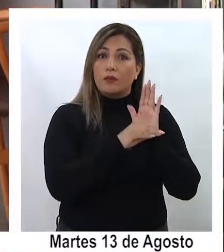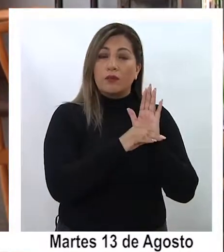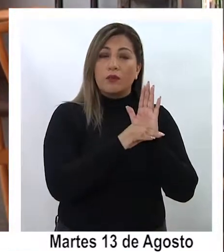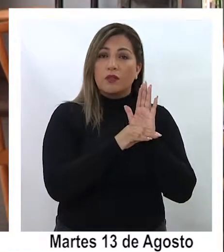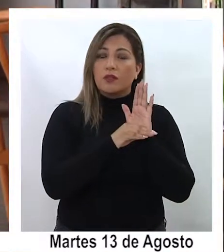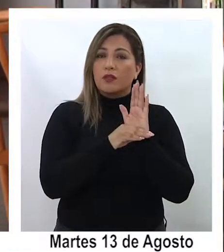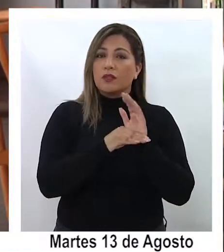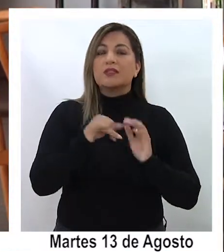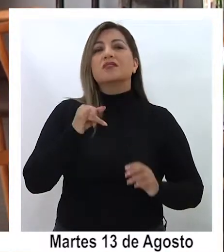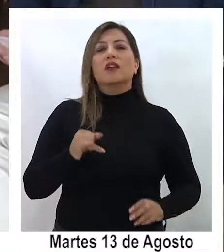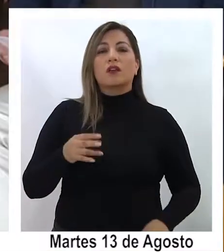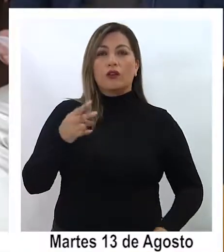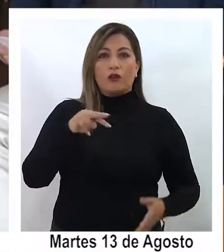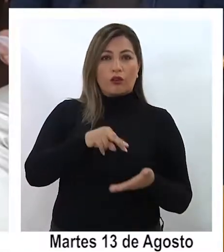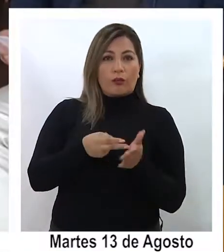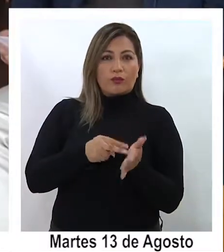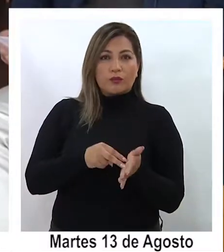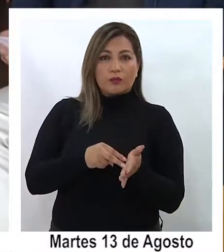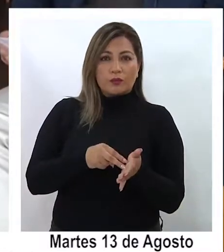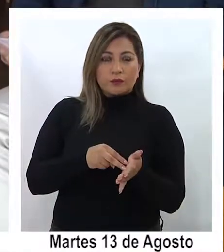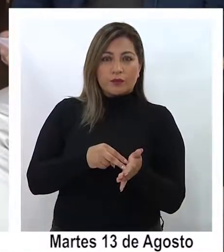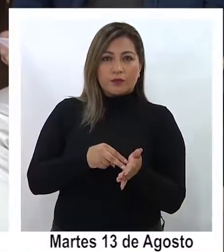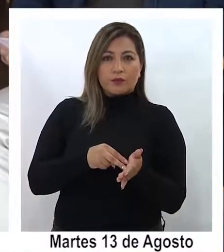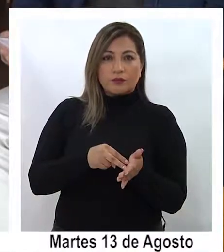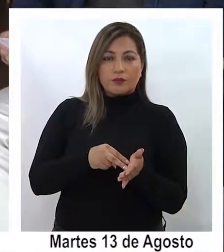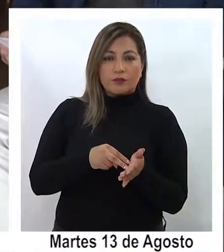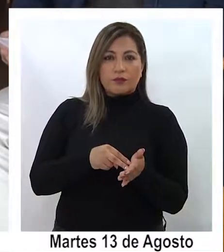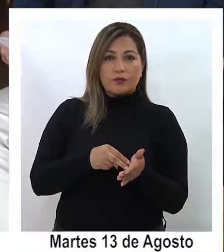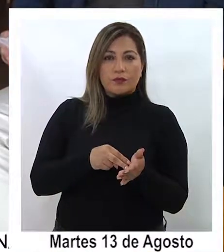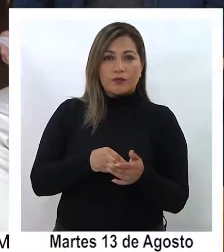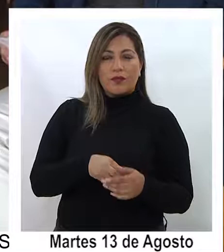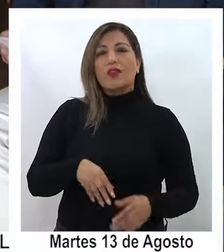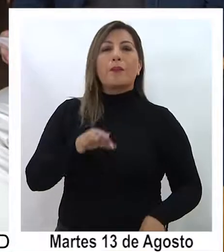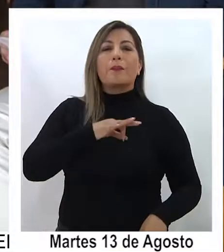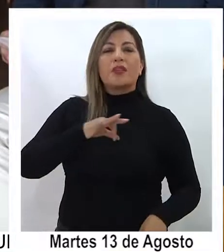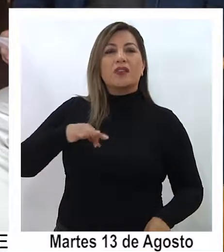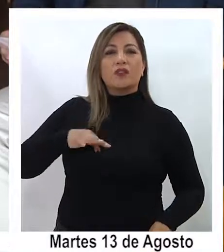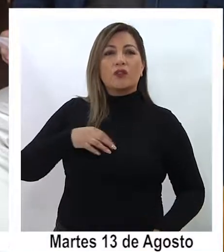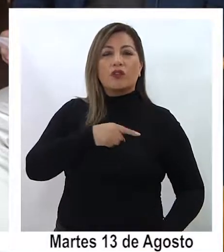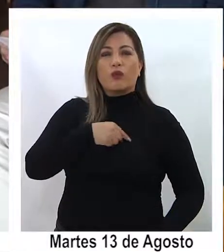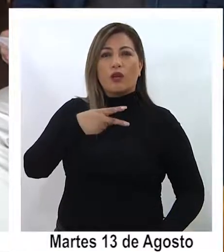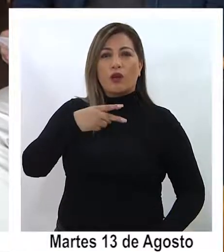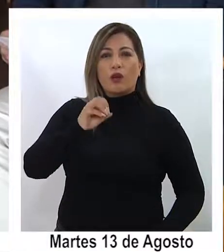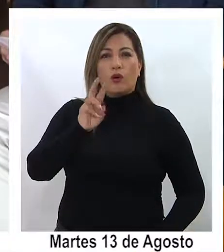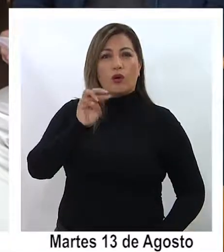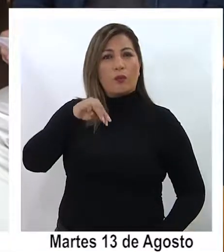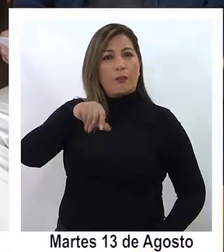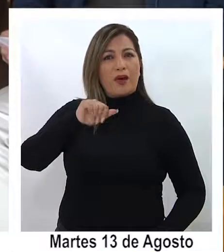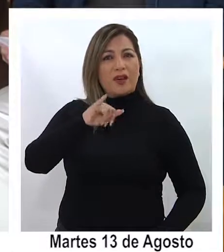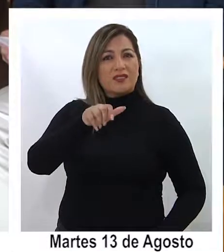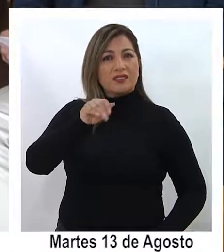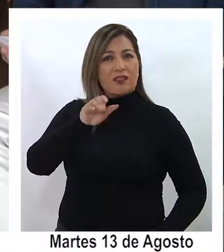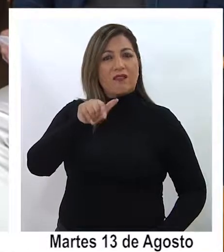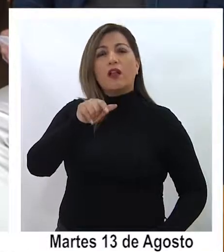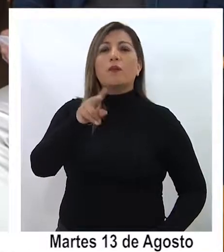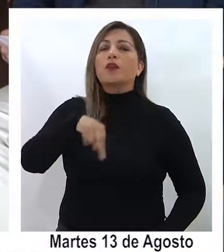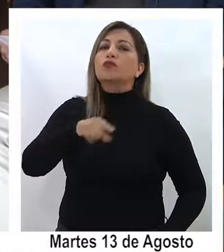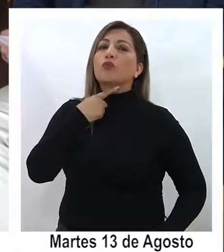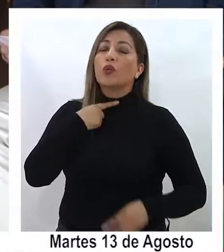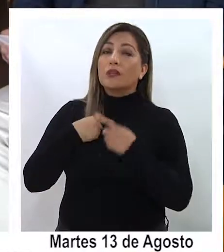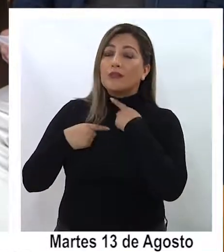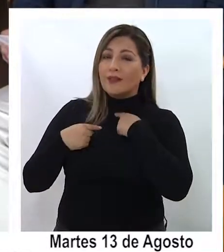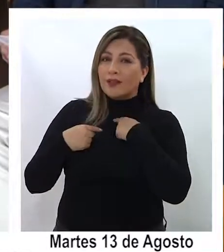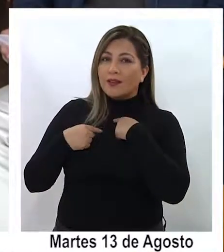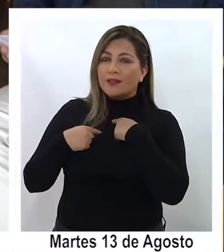las causas se ven desde desde la Serena con el ministro Armazábal y por lo tanto, era de mucho interés para nosotros